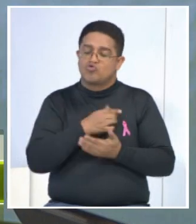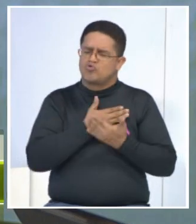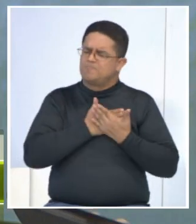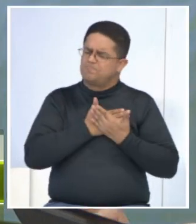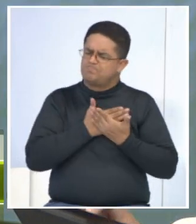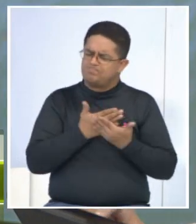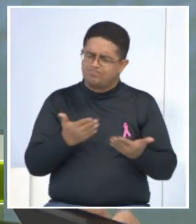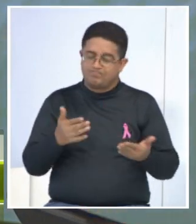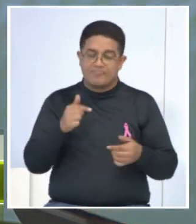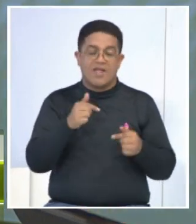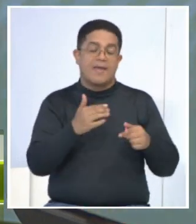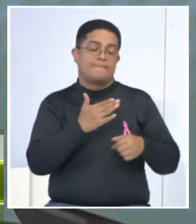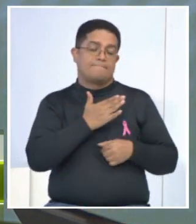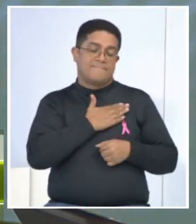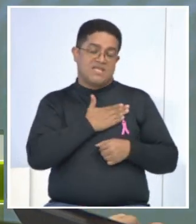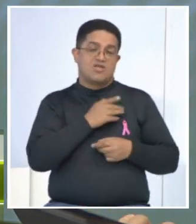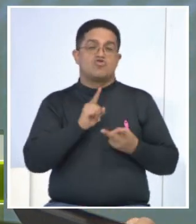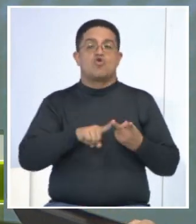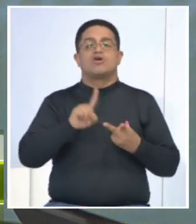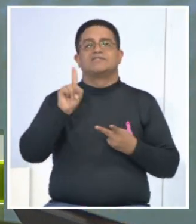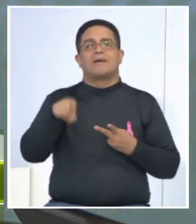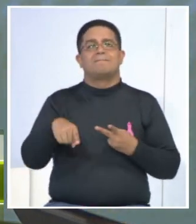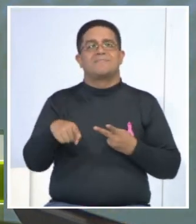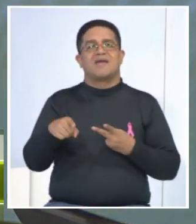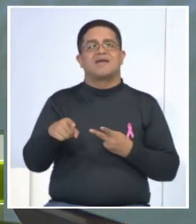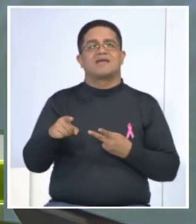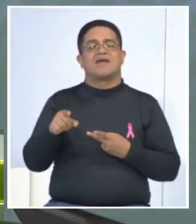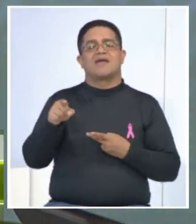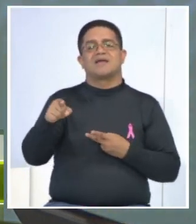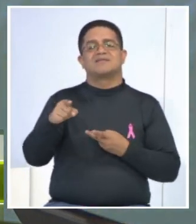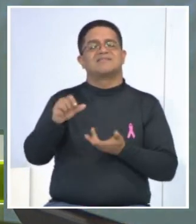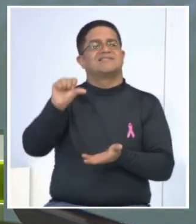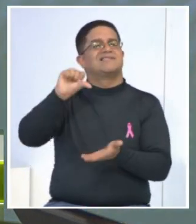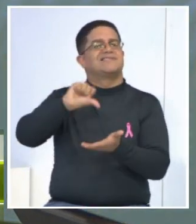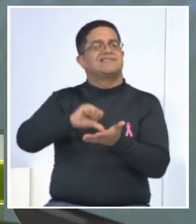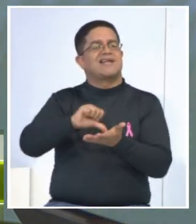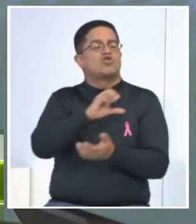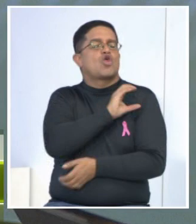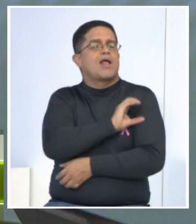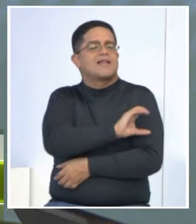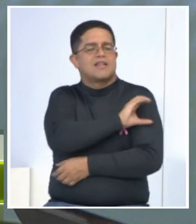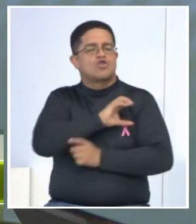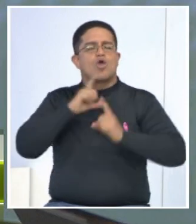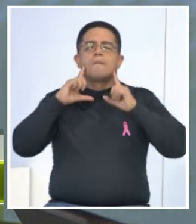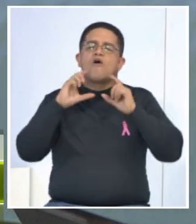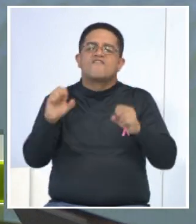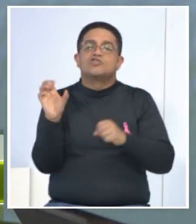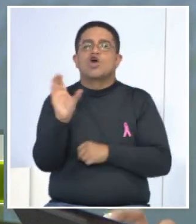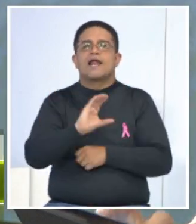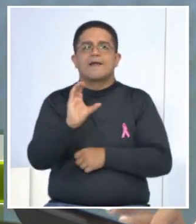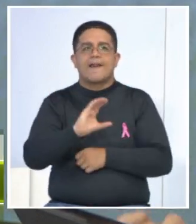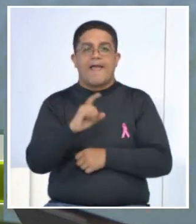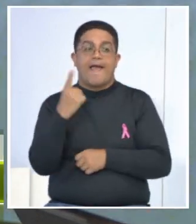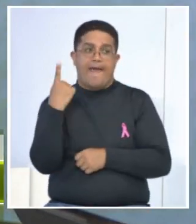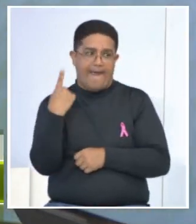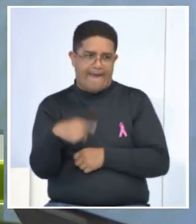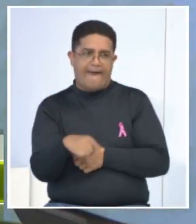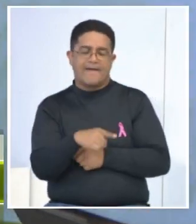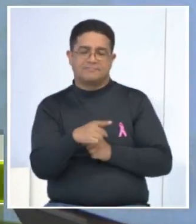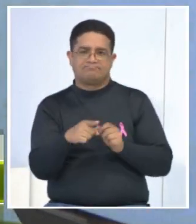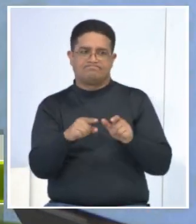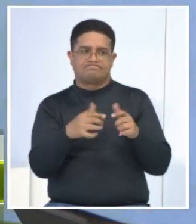tanto en mi consultorio como en unidad que represento, que es Damas, en el Centro Clínico Profesional Caracas, que tenemos la tomosíntesis 3D.